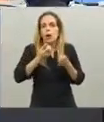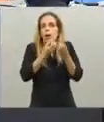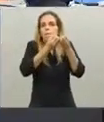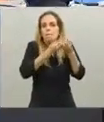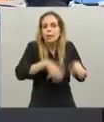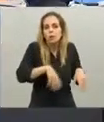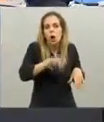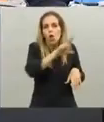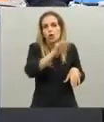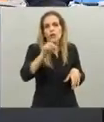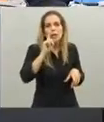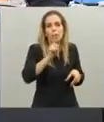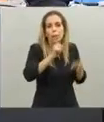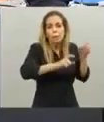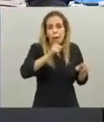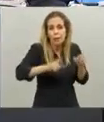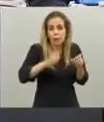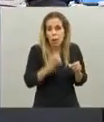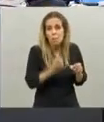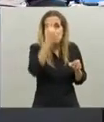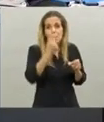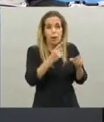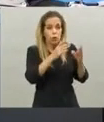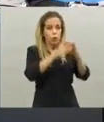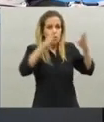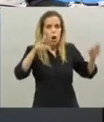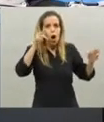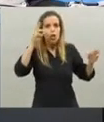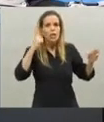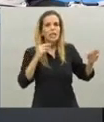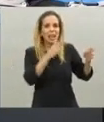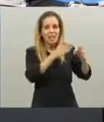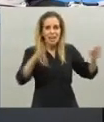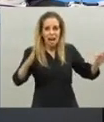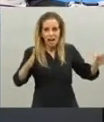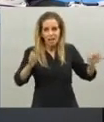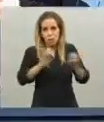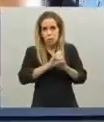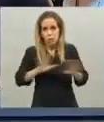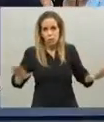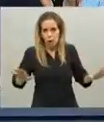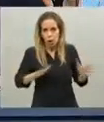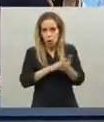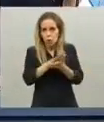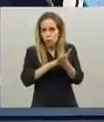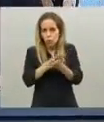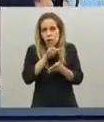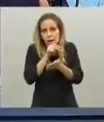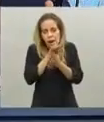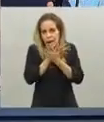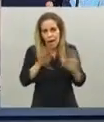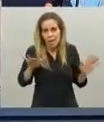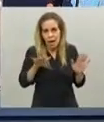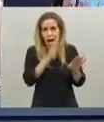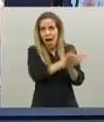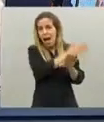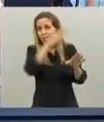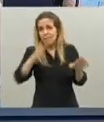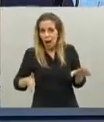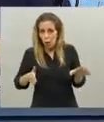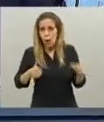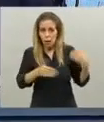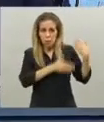con 60.000 casos en los primeros 80 días no podríamos haber hecho nada pero nada de todo lo que se hizo